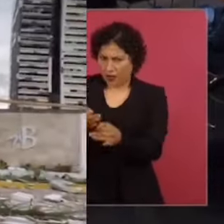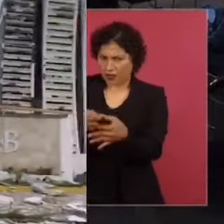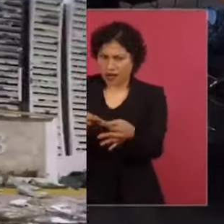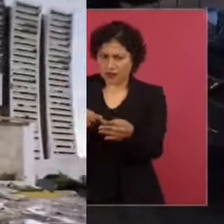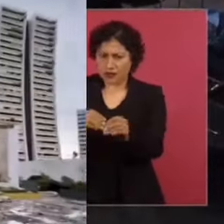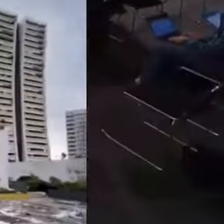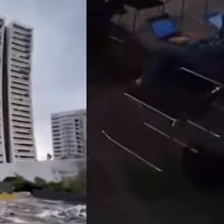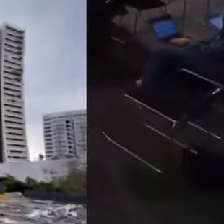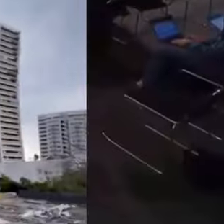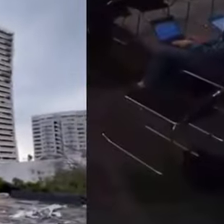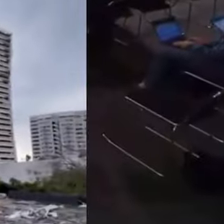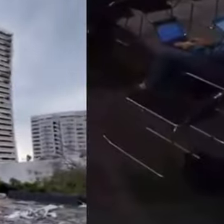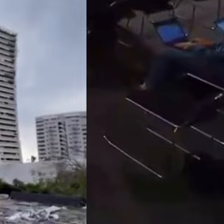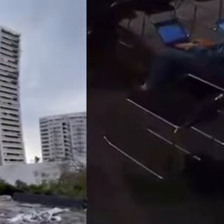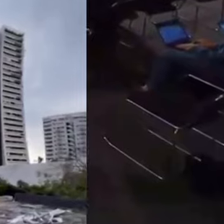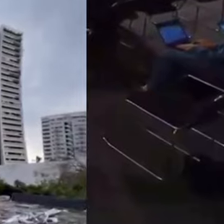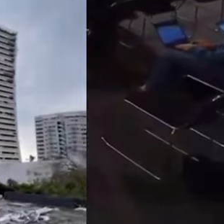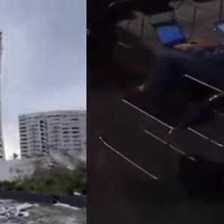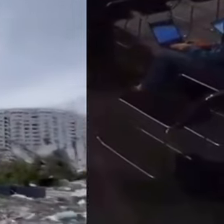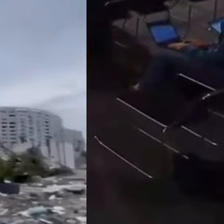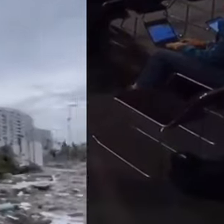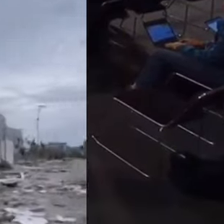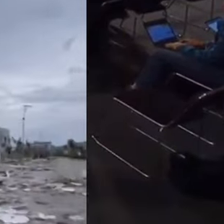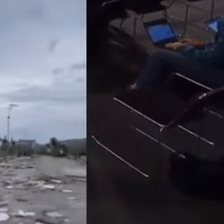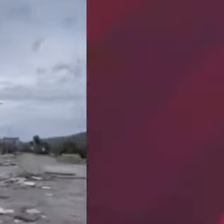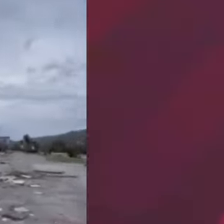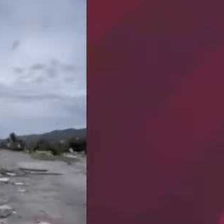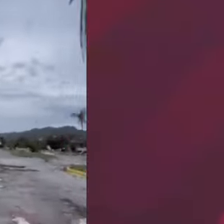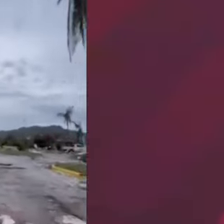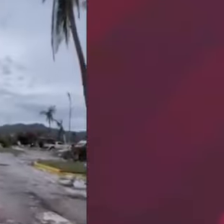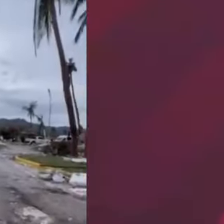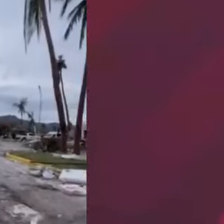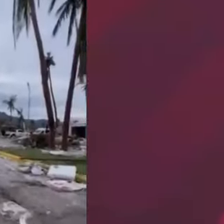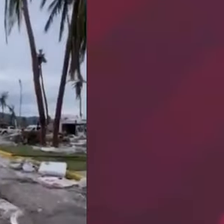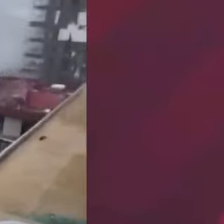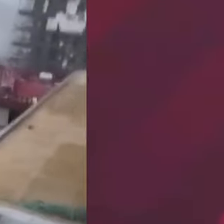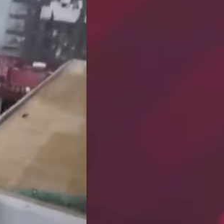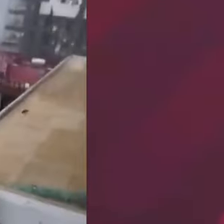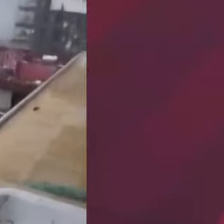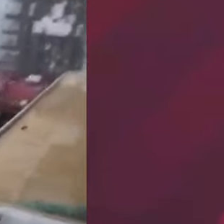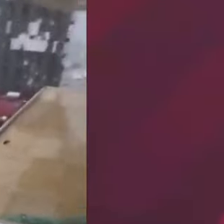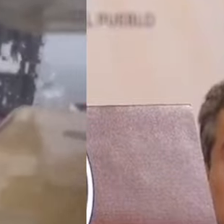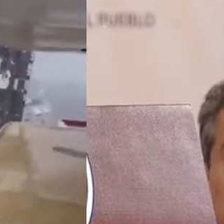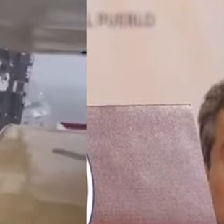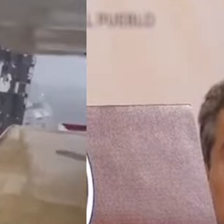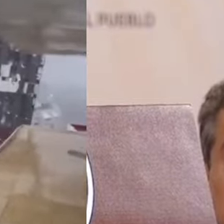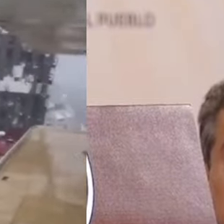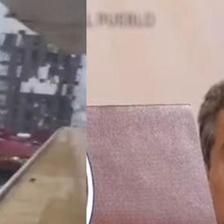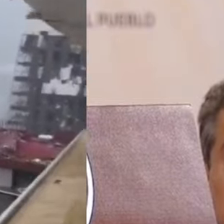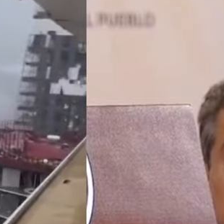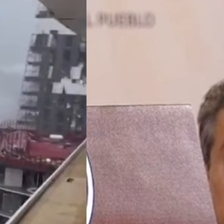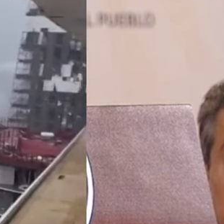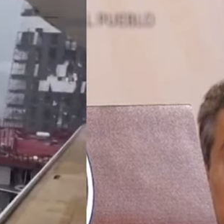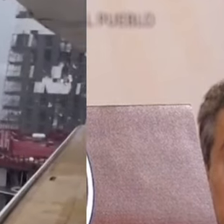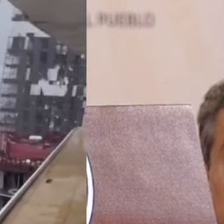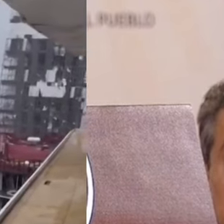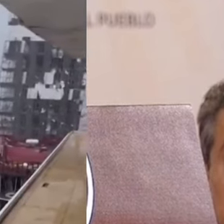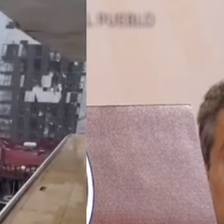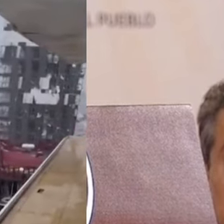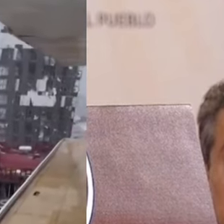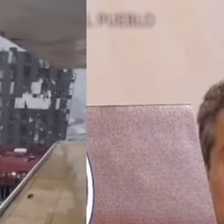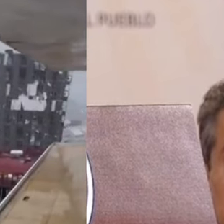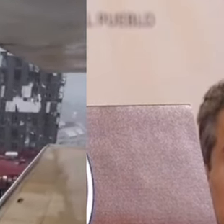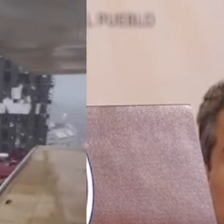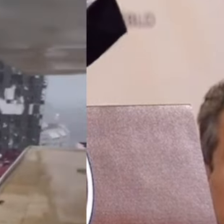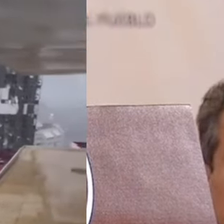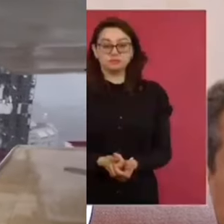a aclarar, pero estoy hablando de la actitud tan vil de la mayoría de los medios de información, que son de